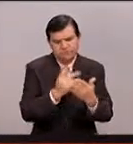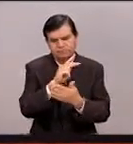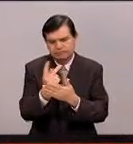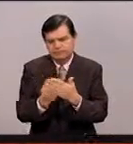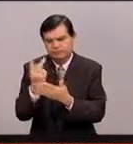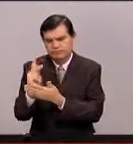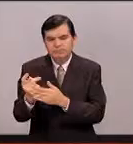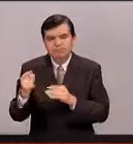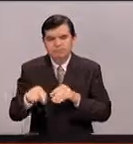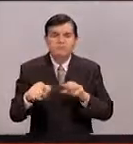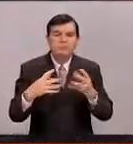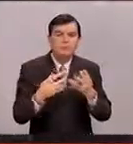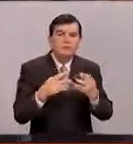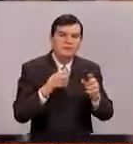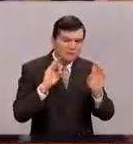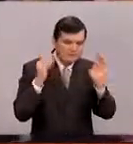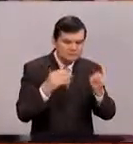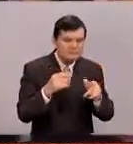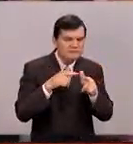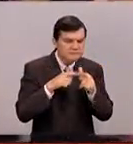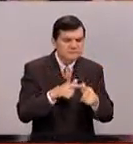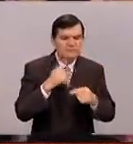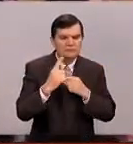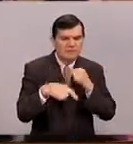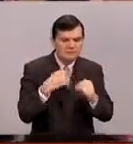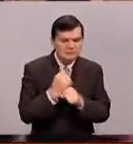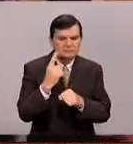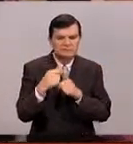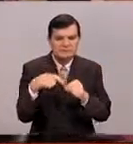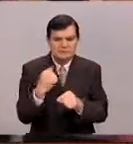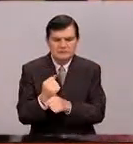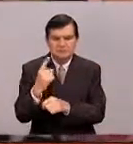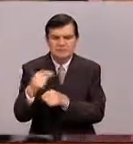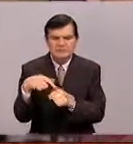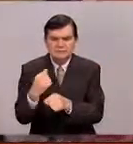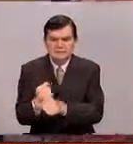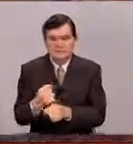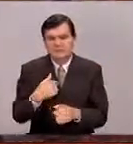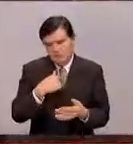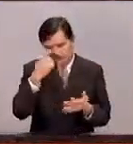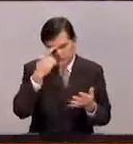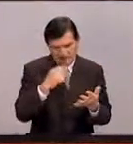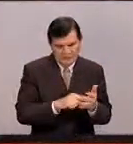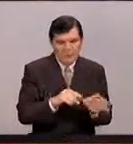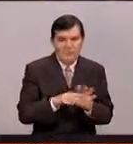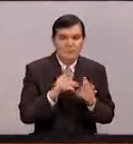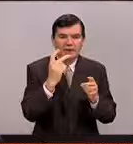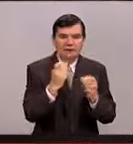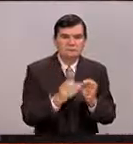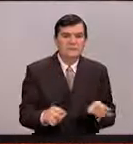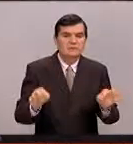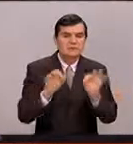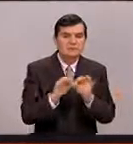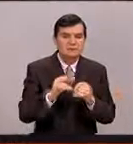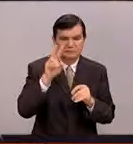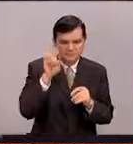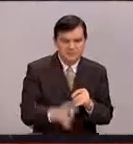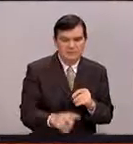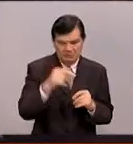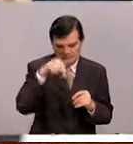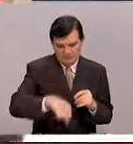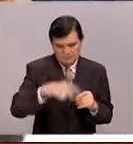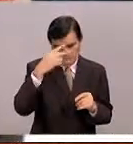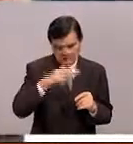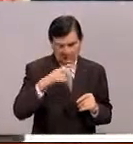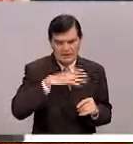que operan de manera continua, año con año, y yo creo que eso es lo importante. Realmente México debe de